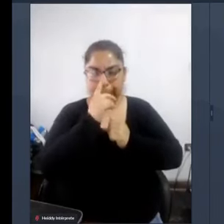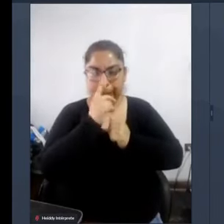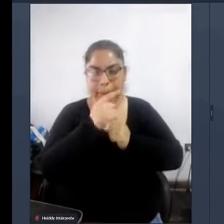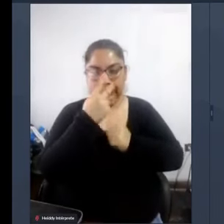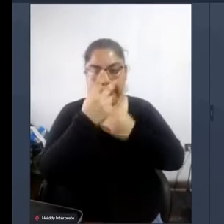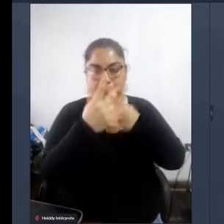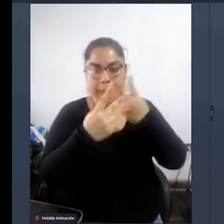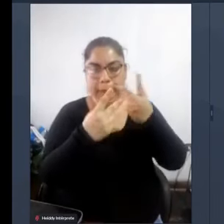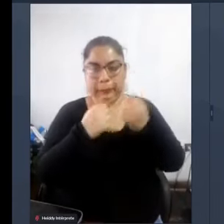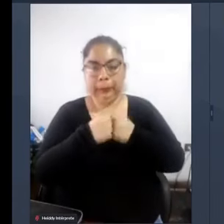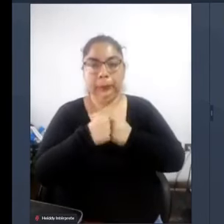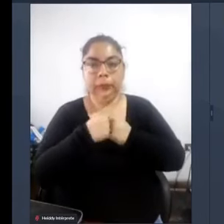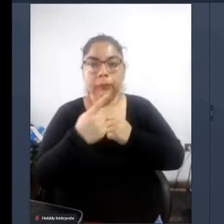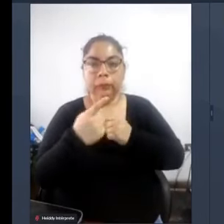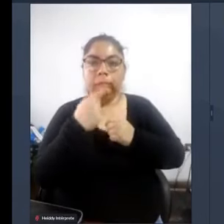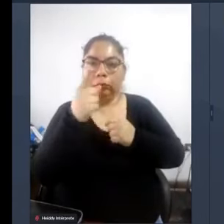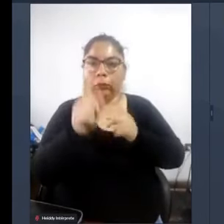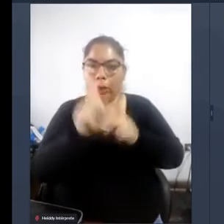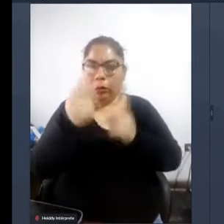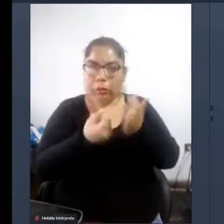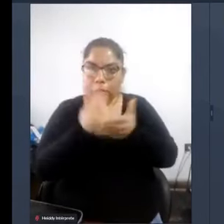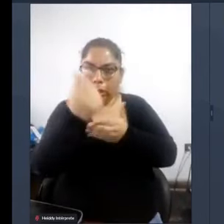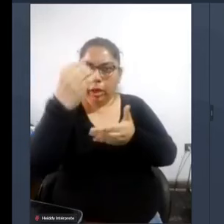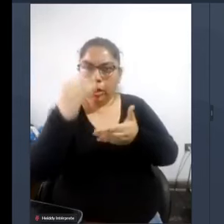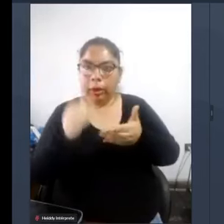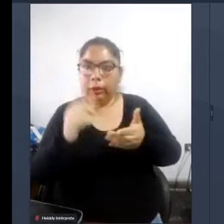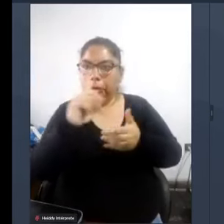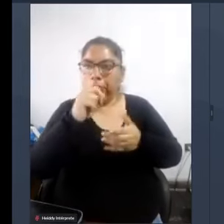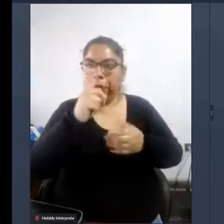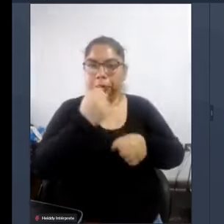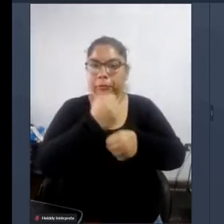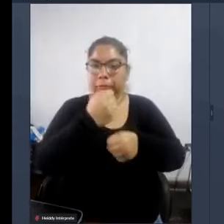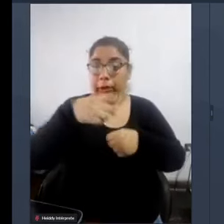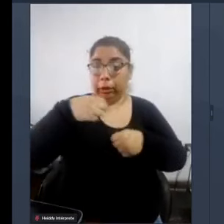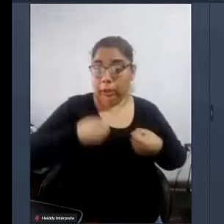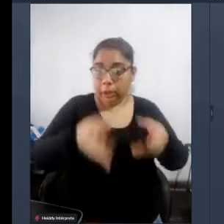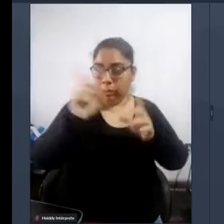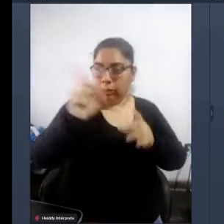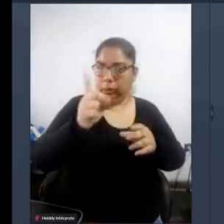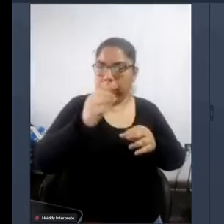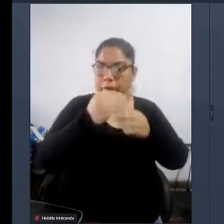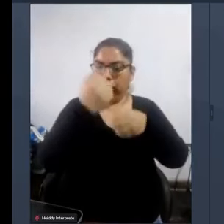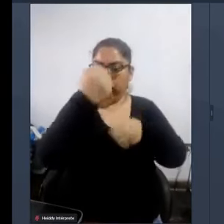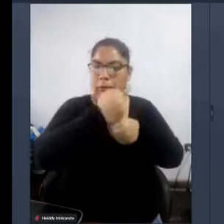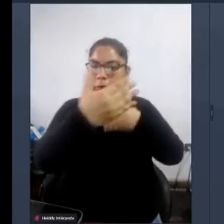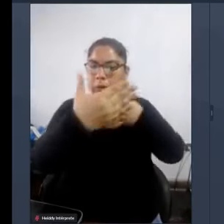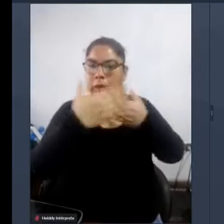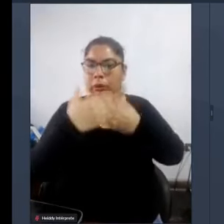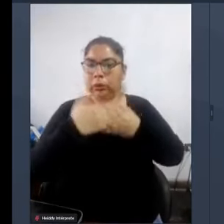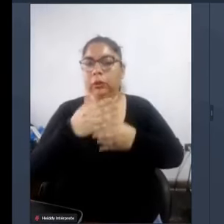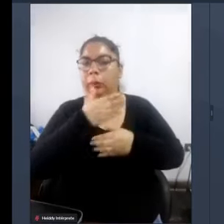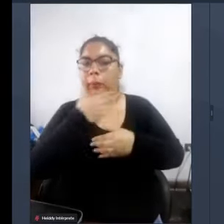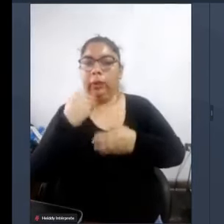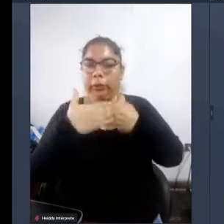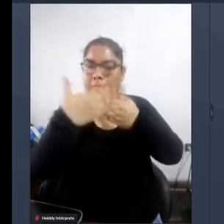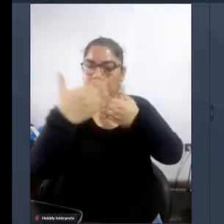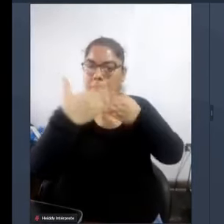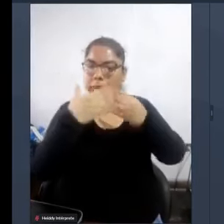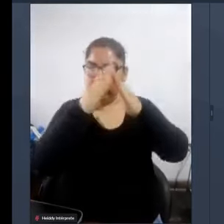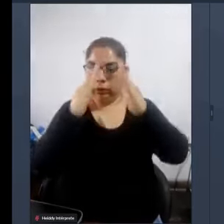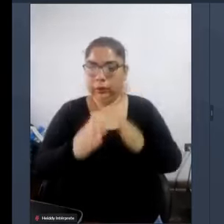ocupadas no gastan para transportarse a su lugar de empleo sugiriendo un empleo cercano a sus hogares